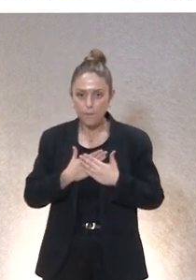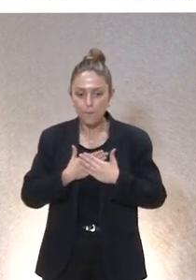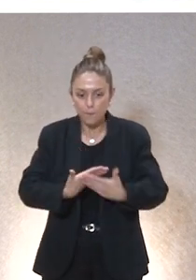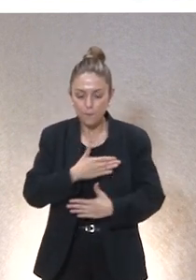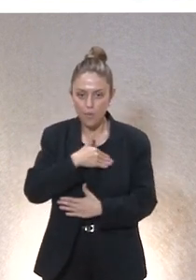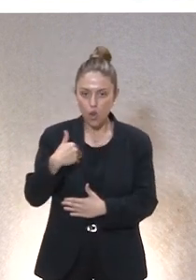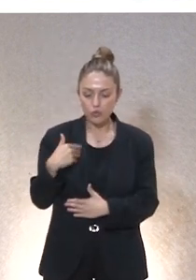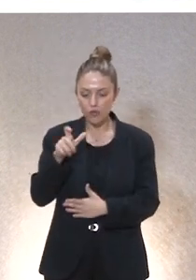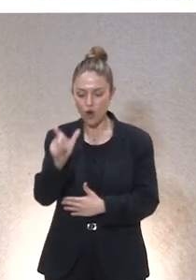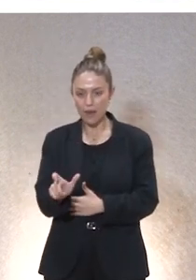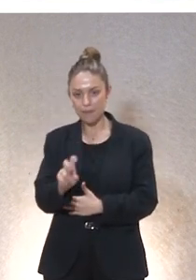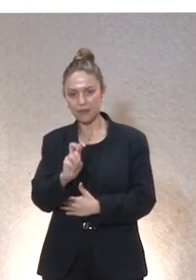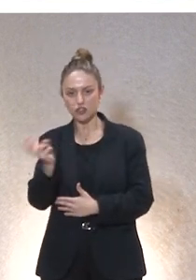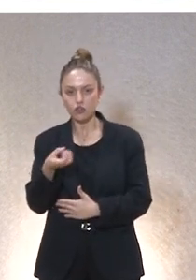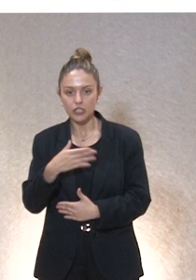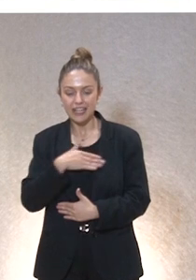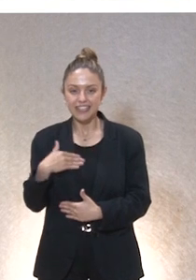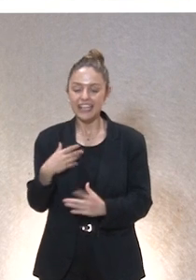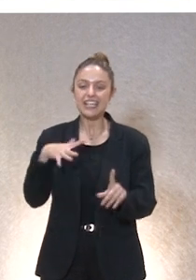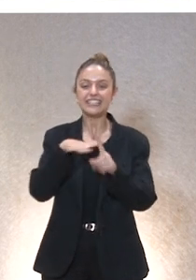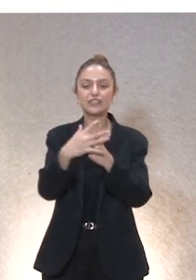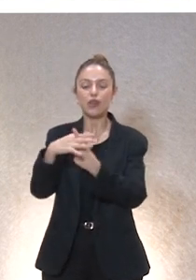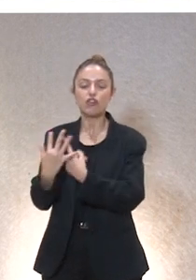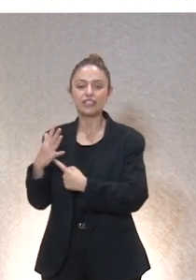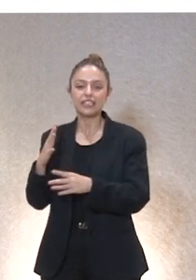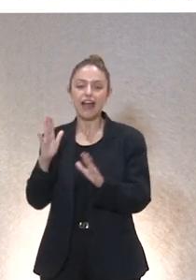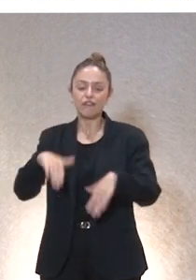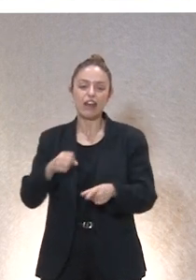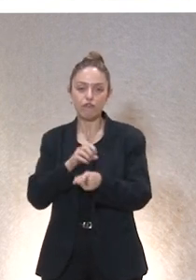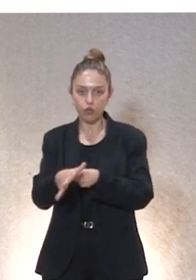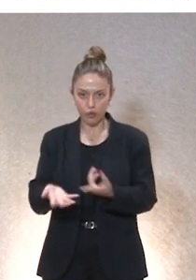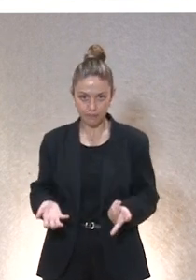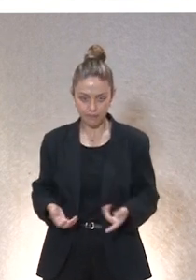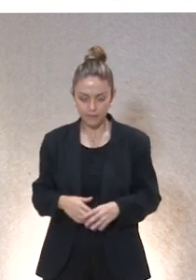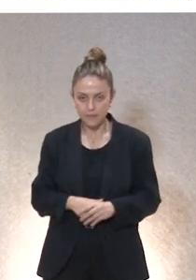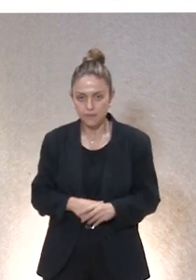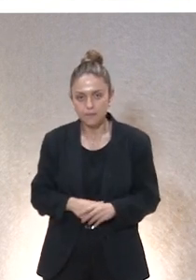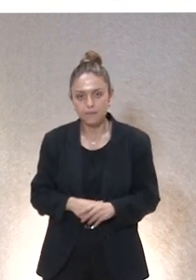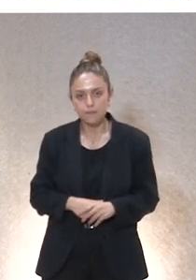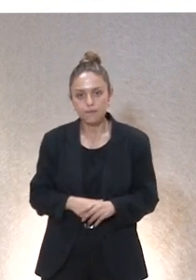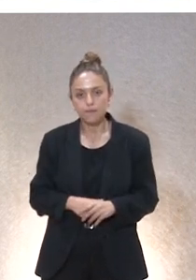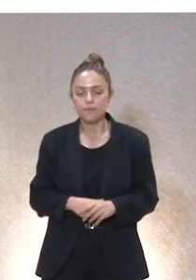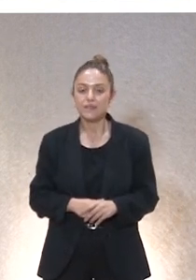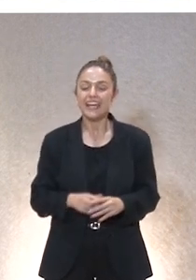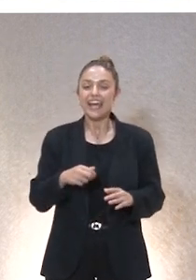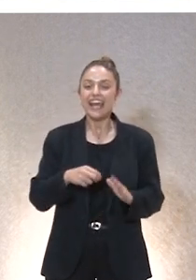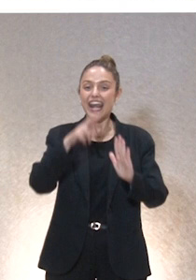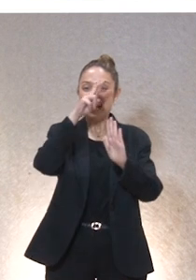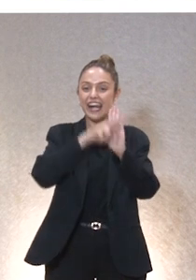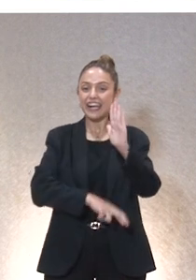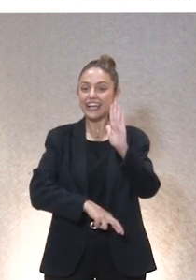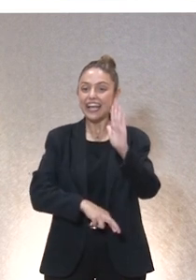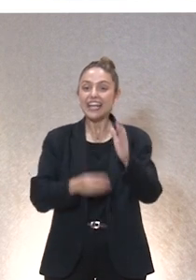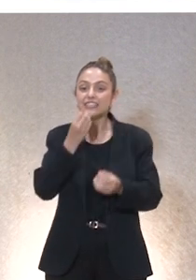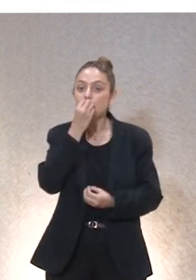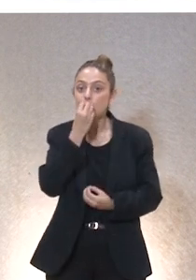la voluntad del otro sino que hay unas circunstancias que condicionan el cuidado las cinco reglas del